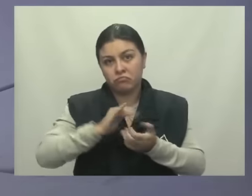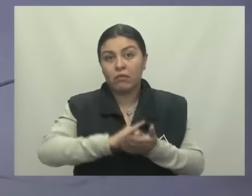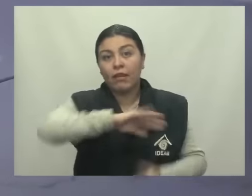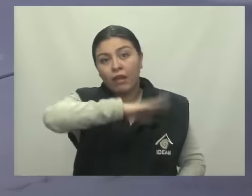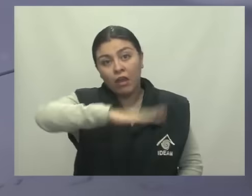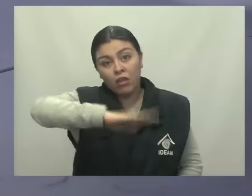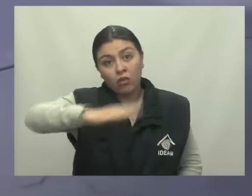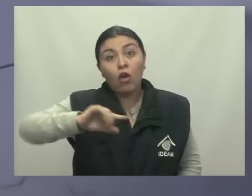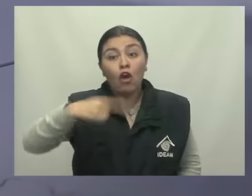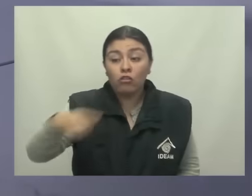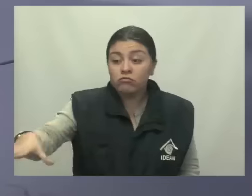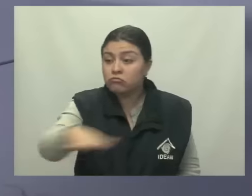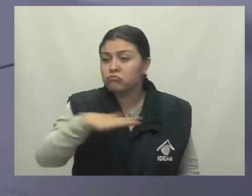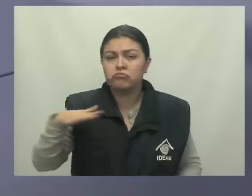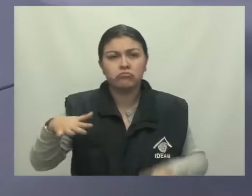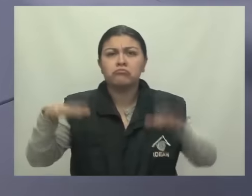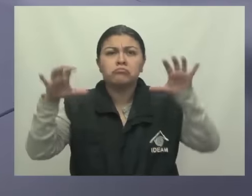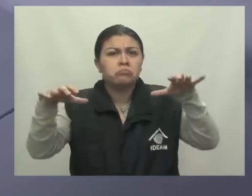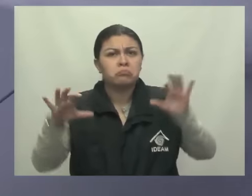el resto de la región.